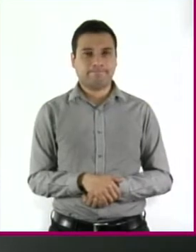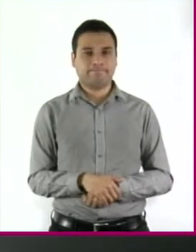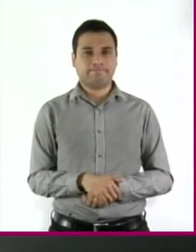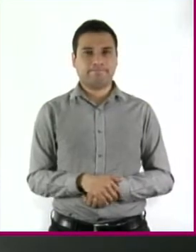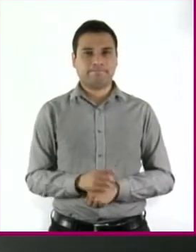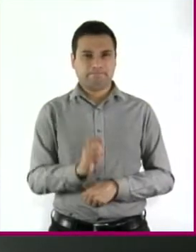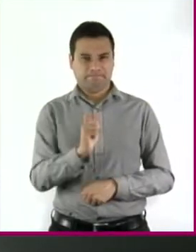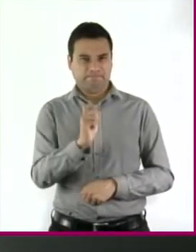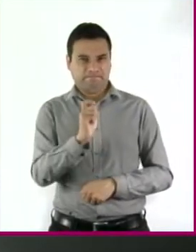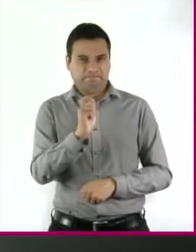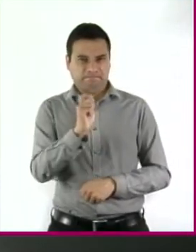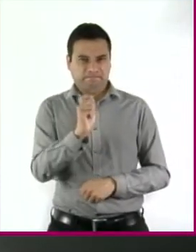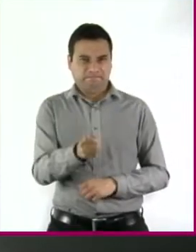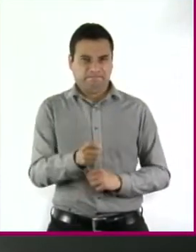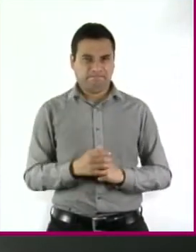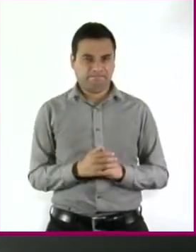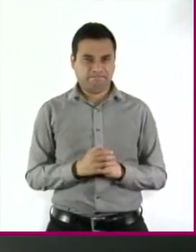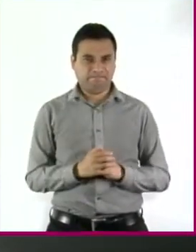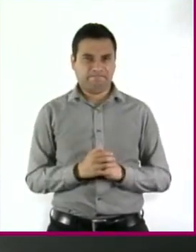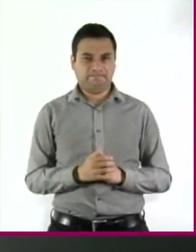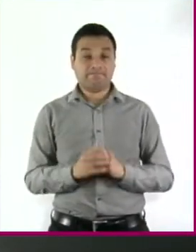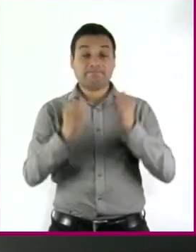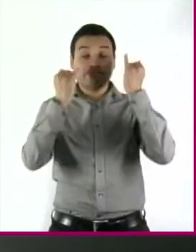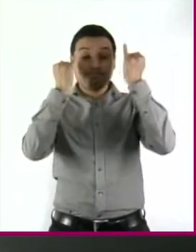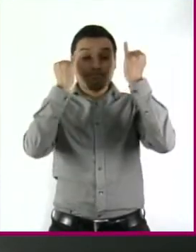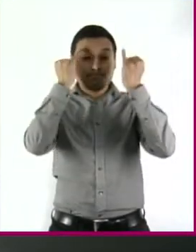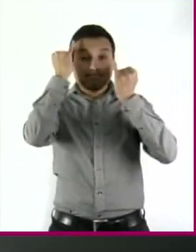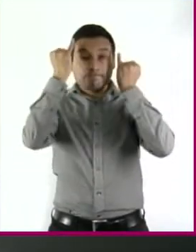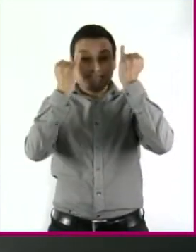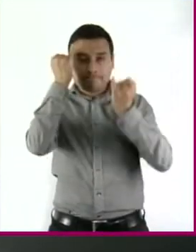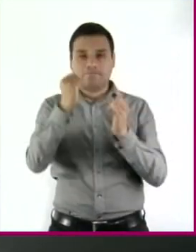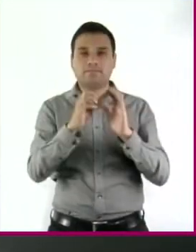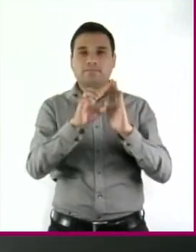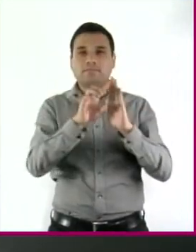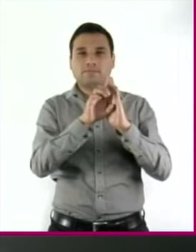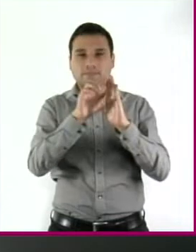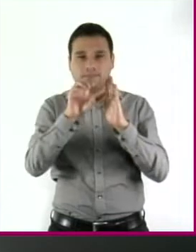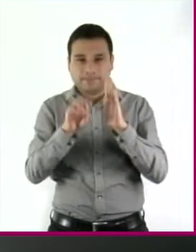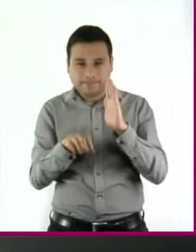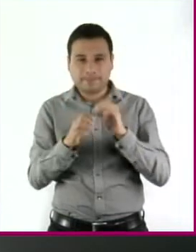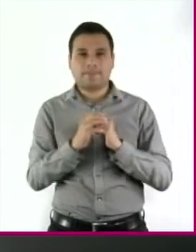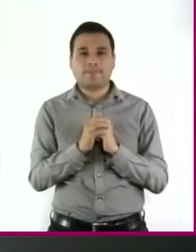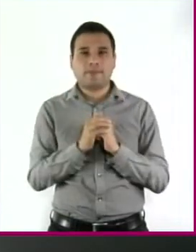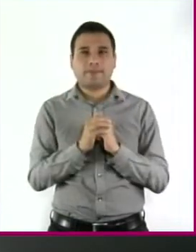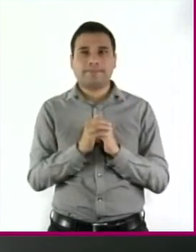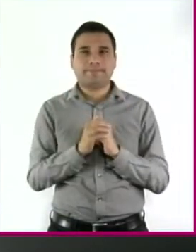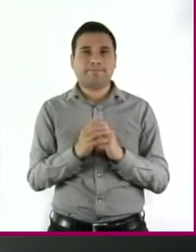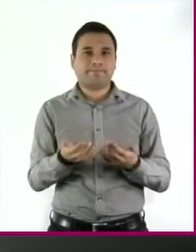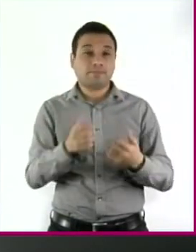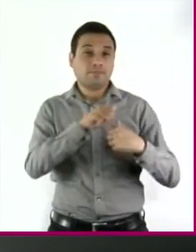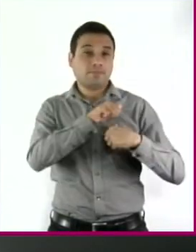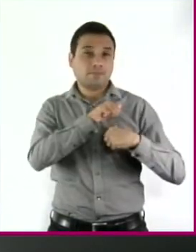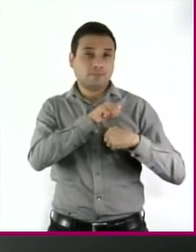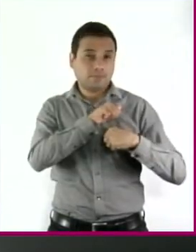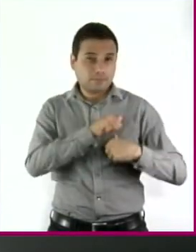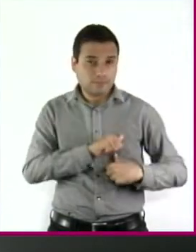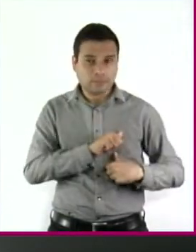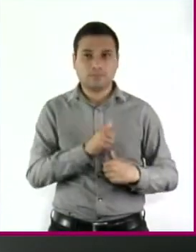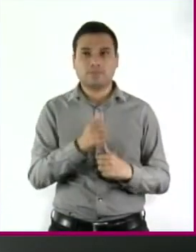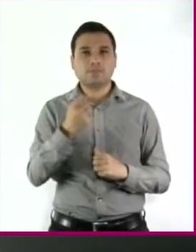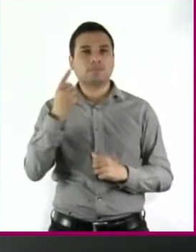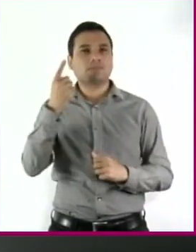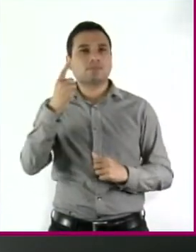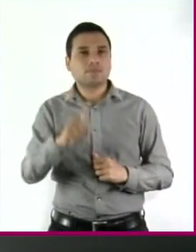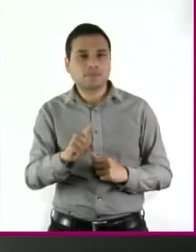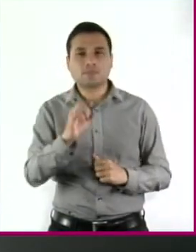los prejuicios. Si las normas o las autoridades, fundadas en meras opiniones desfavorables o en